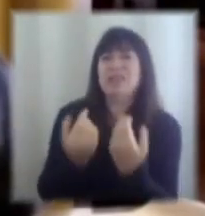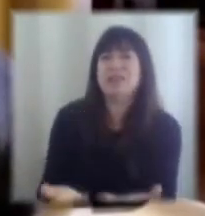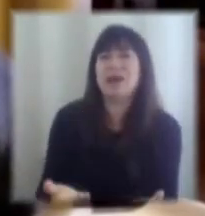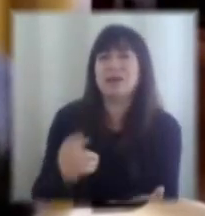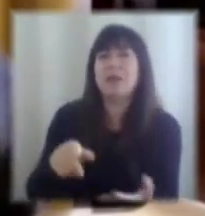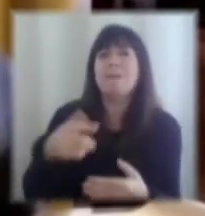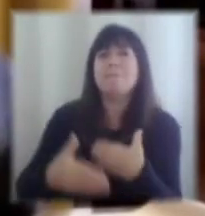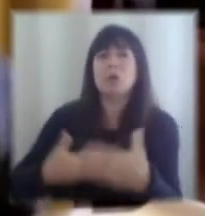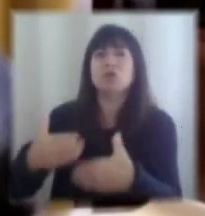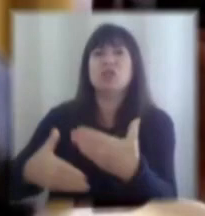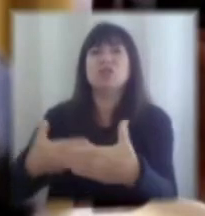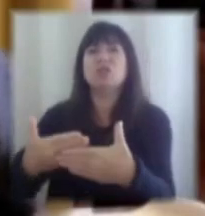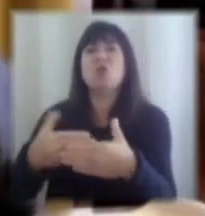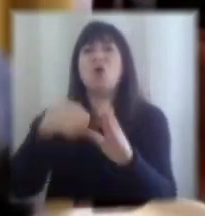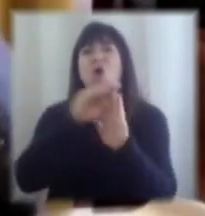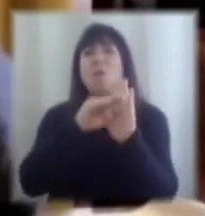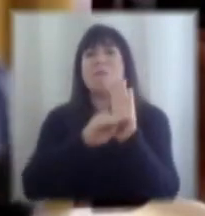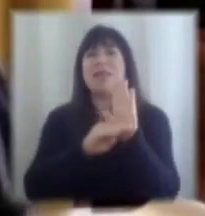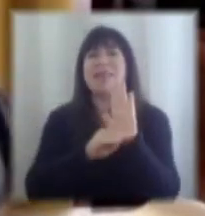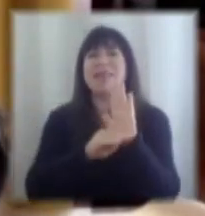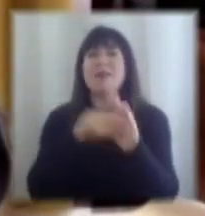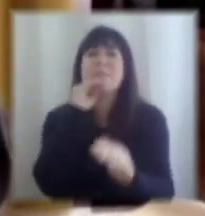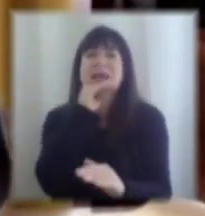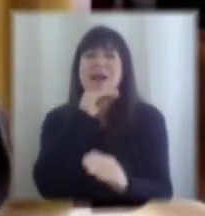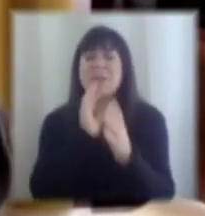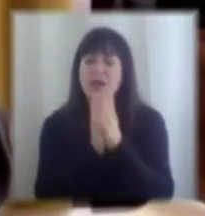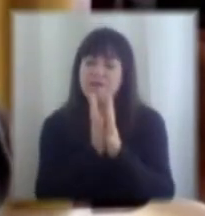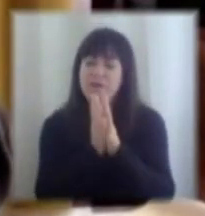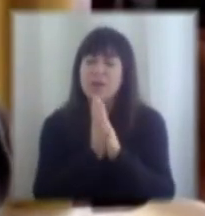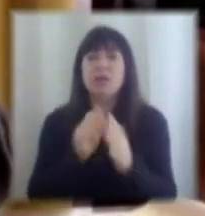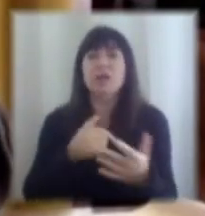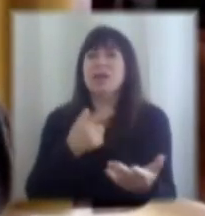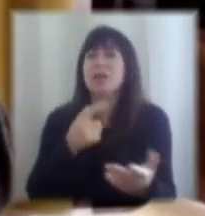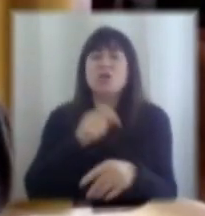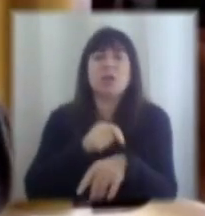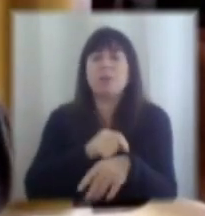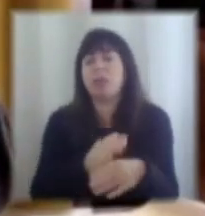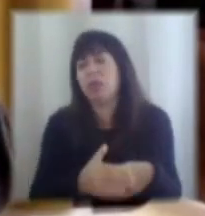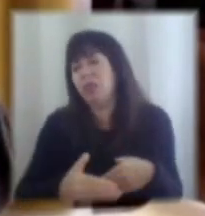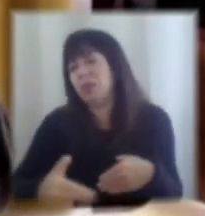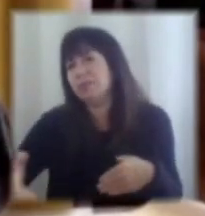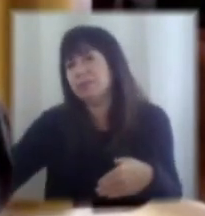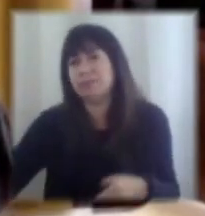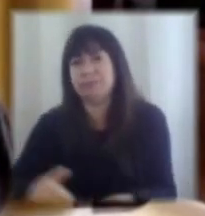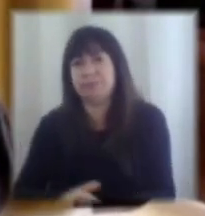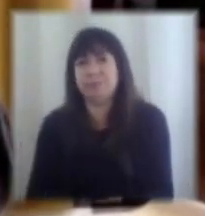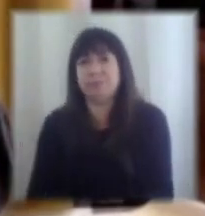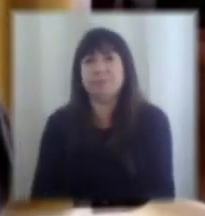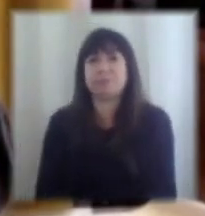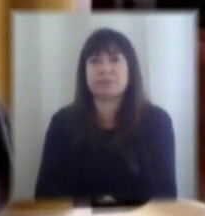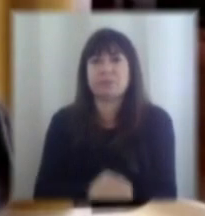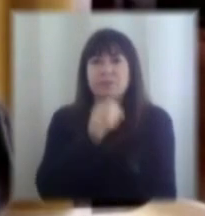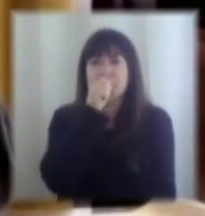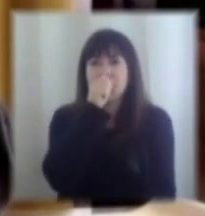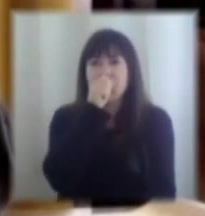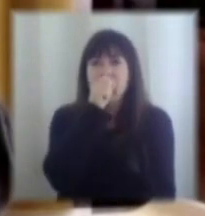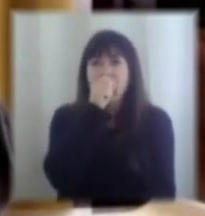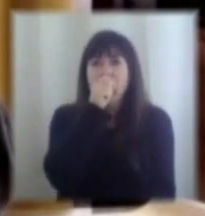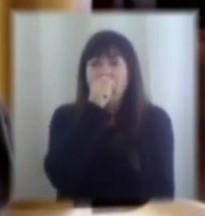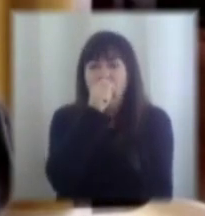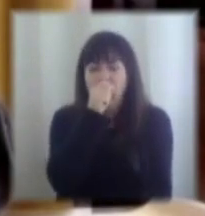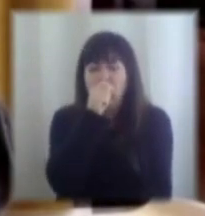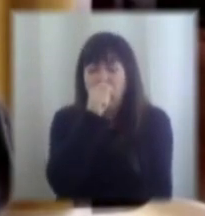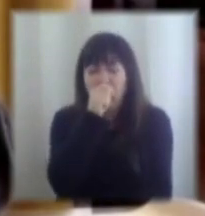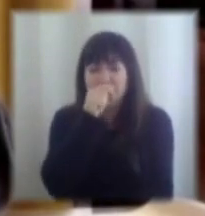medidas fast track más rápidas más ágiles que no tomen tanto tiempo etcétera en eso en eso hemos estado trabajando